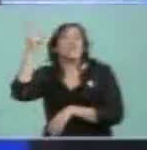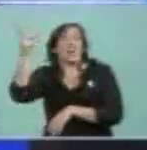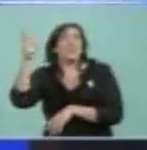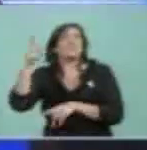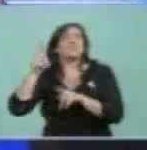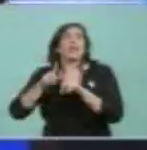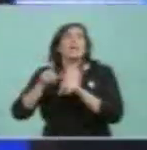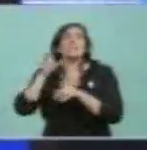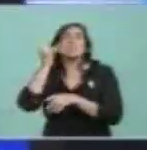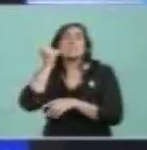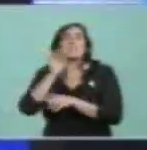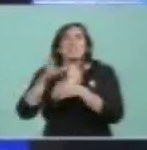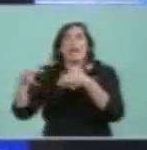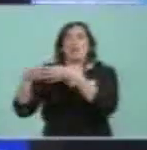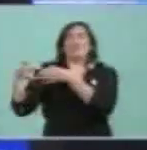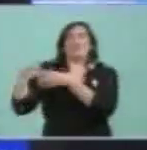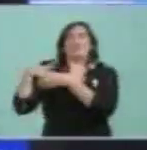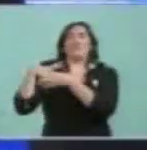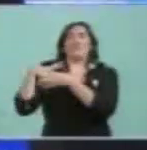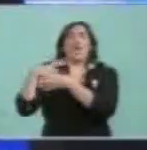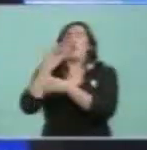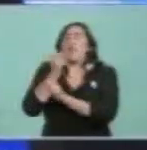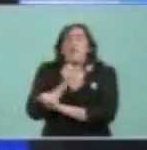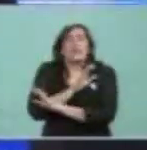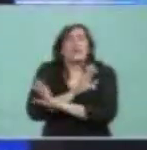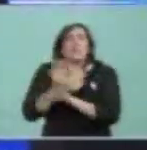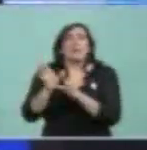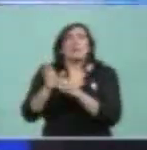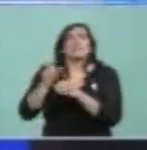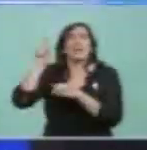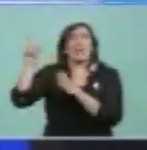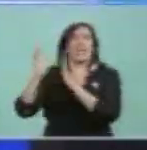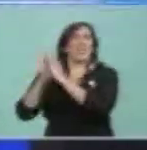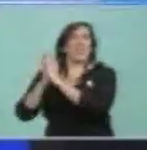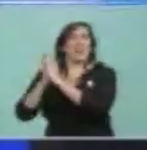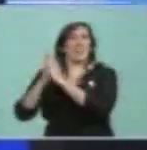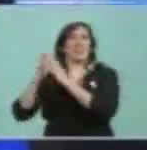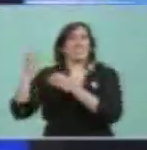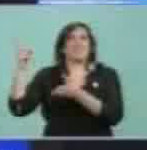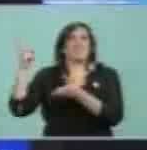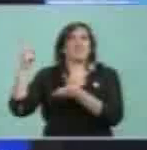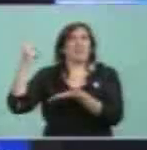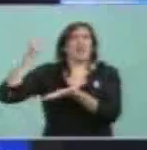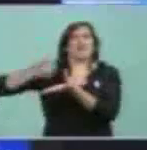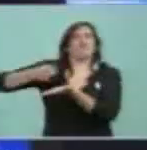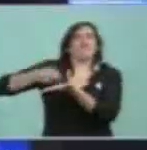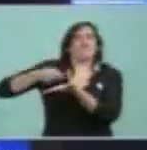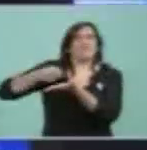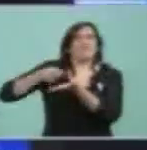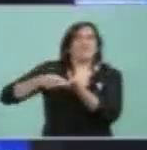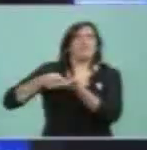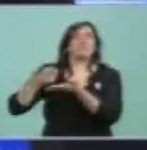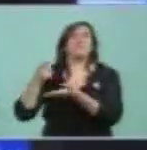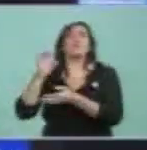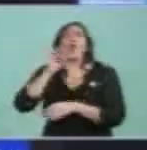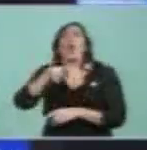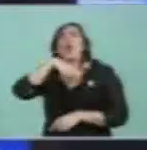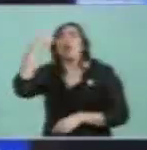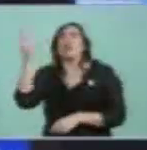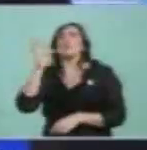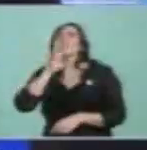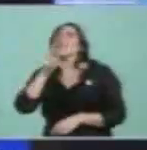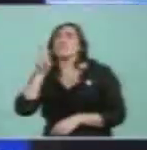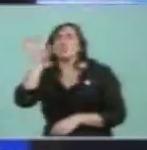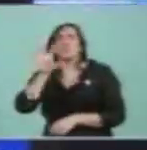burguesía ya no aguantaba más el peso de un clero y de una monarquía parasitaria, o la rusa que no se